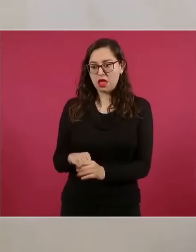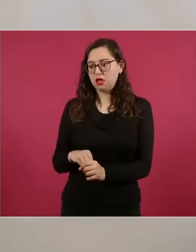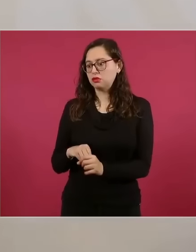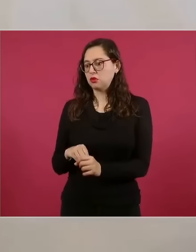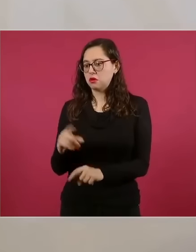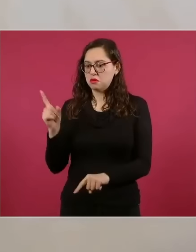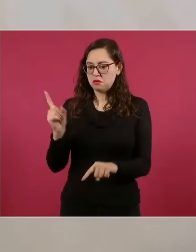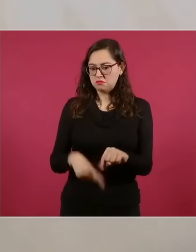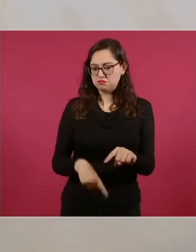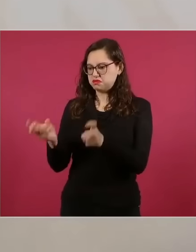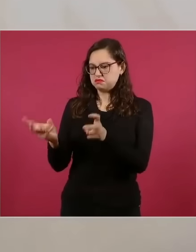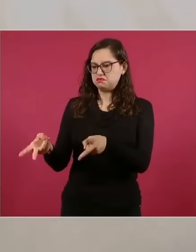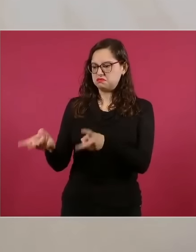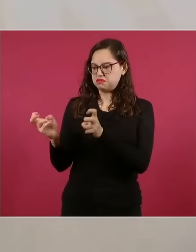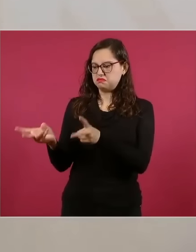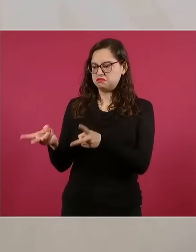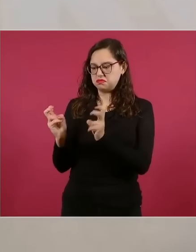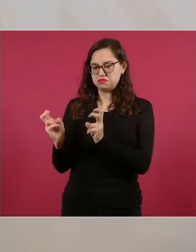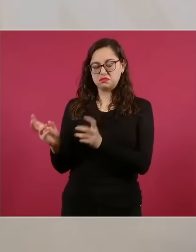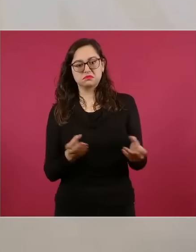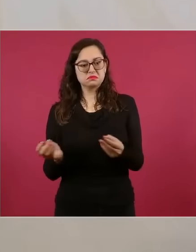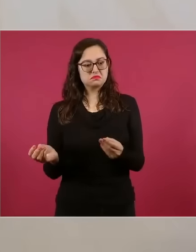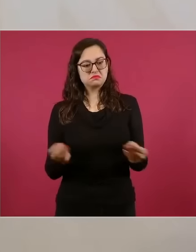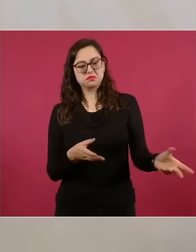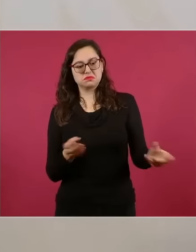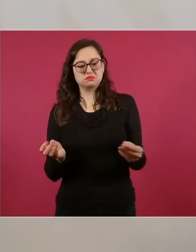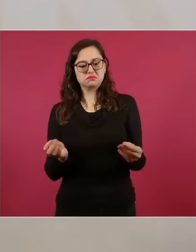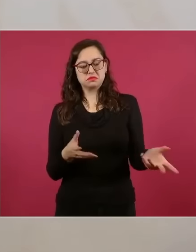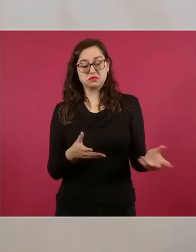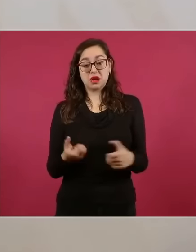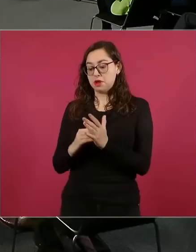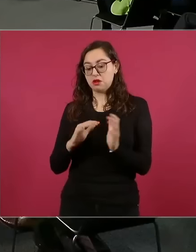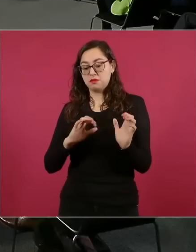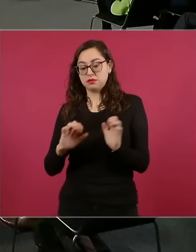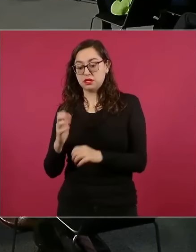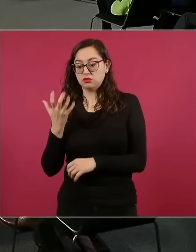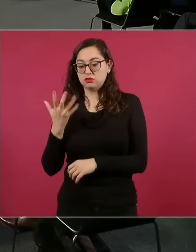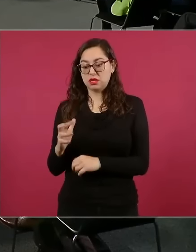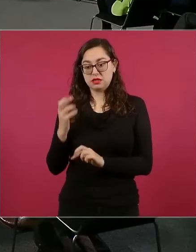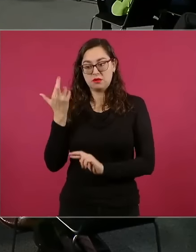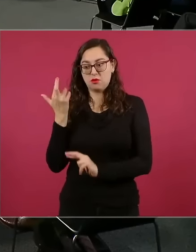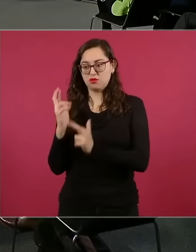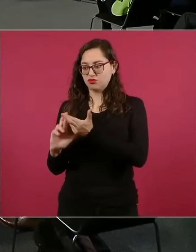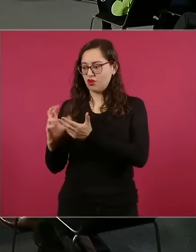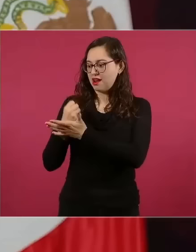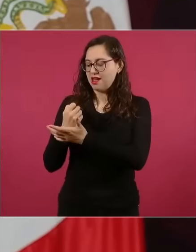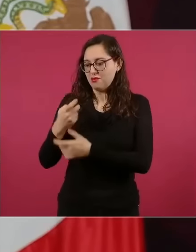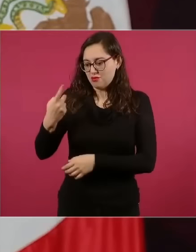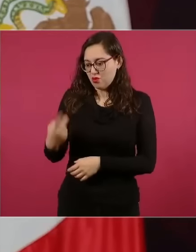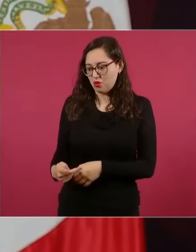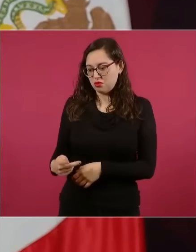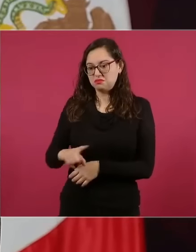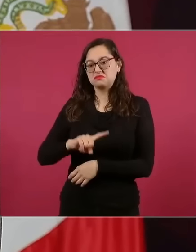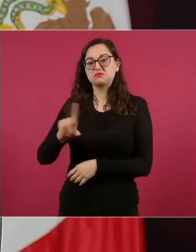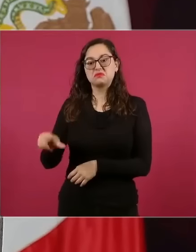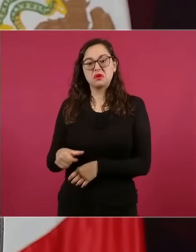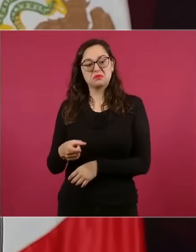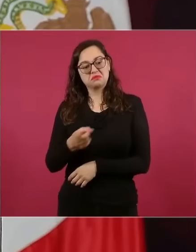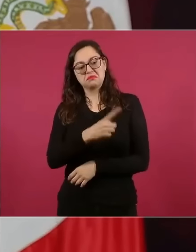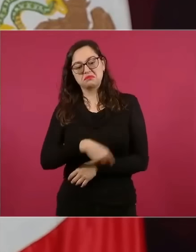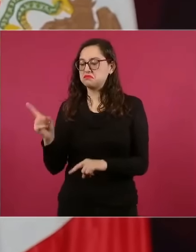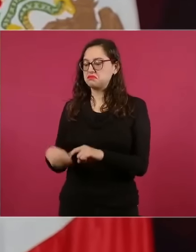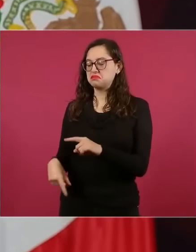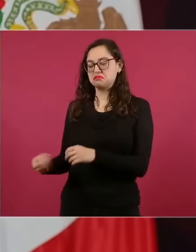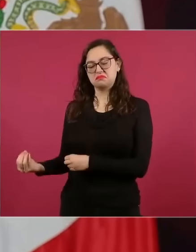se había conseguido con la Revolución de 1910 y había quedado escrito en la